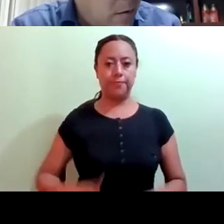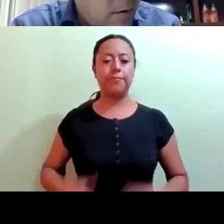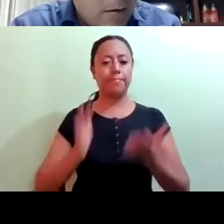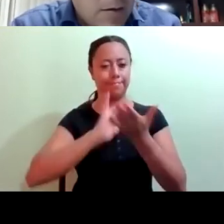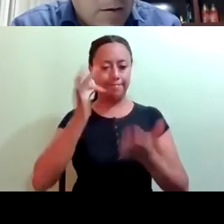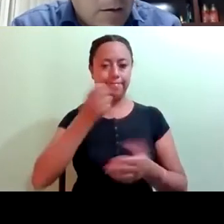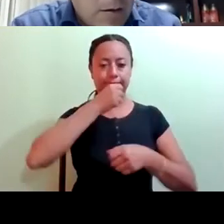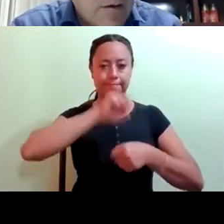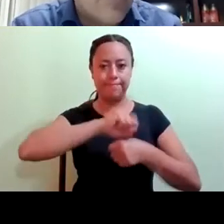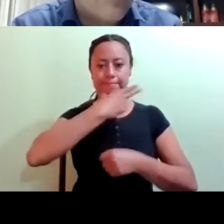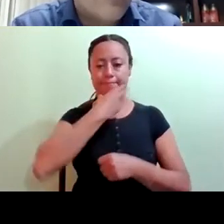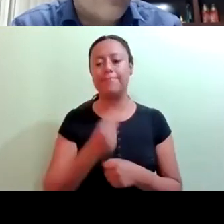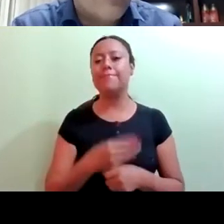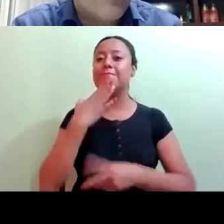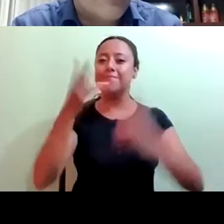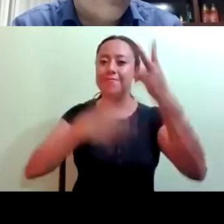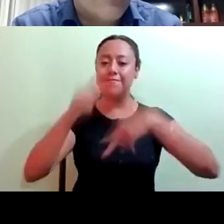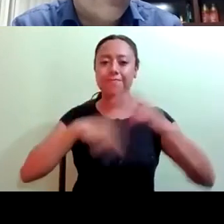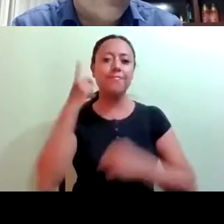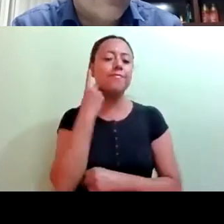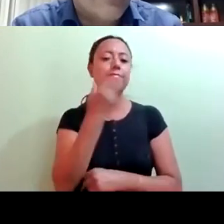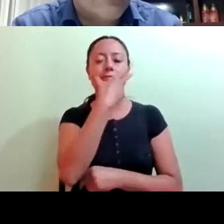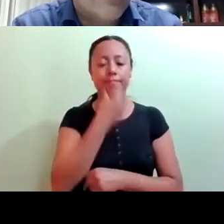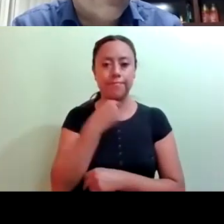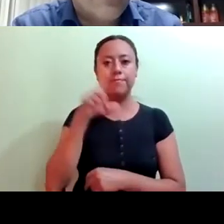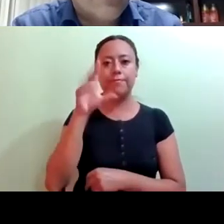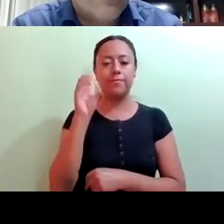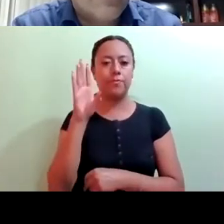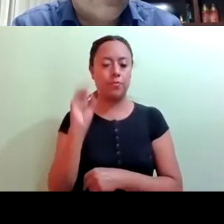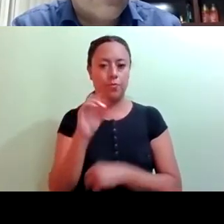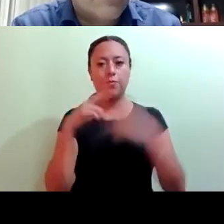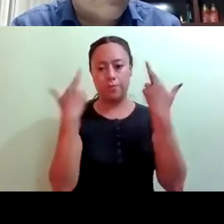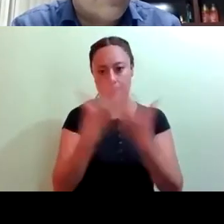Damos la bienvenida también al diputado Víctor Hugo Lobo a la sesión de la conferencia.